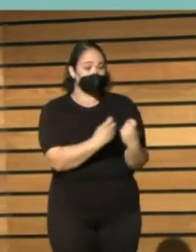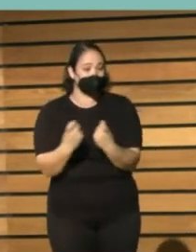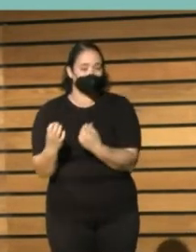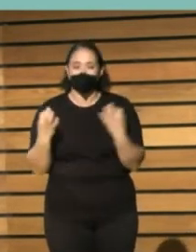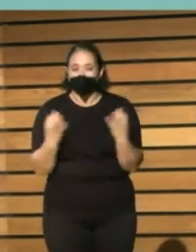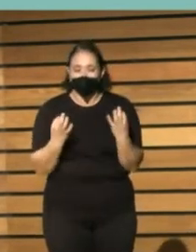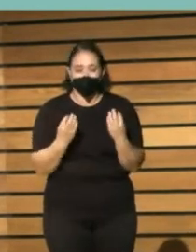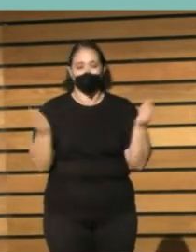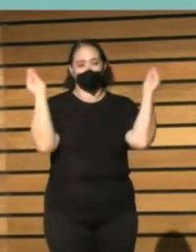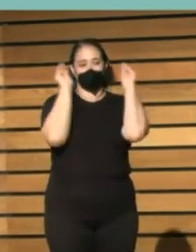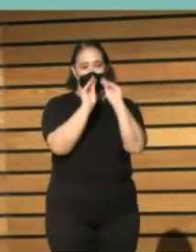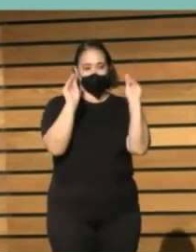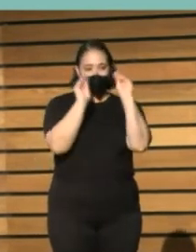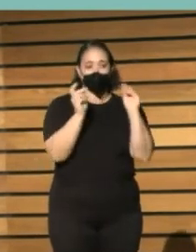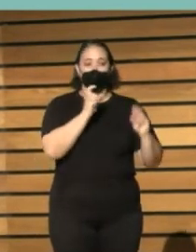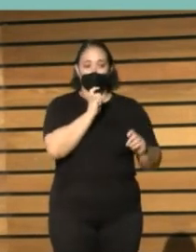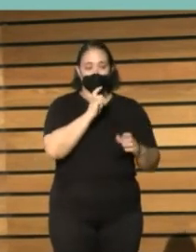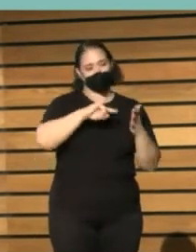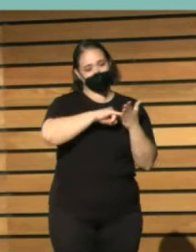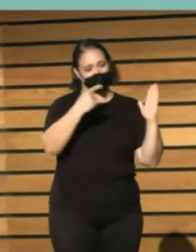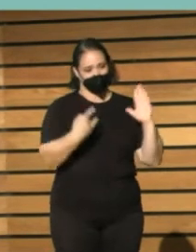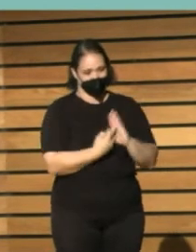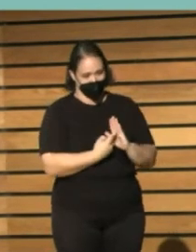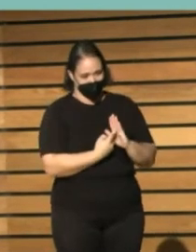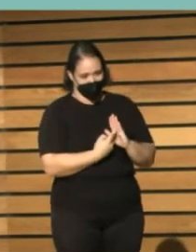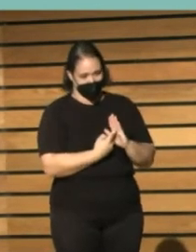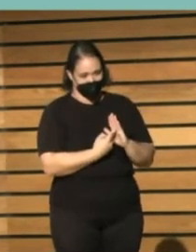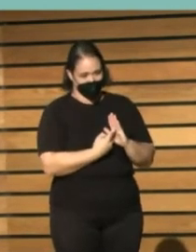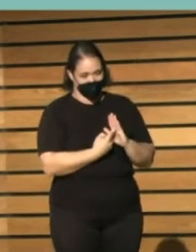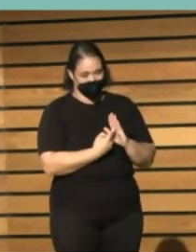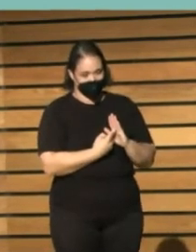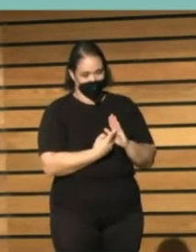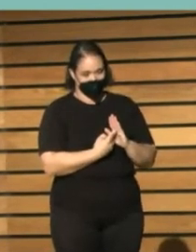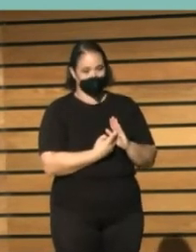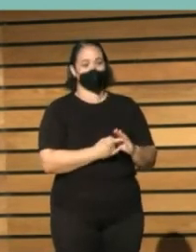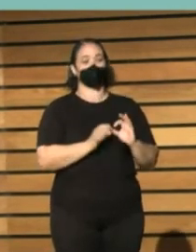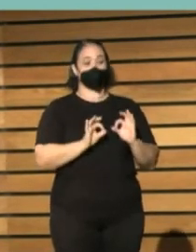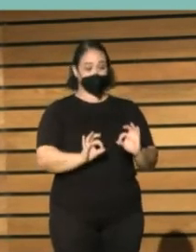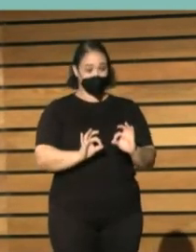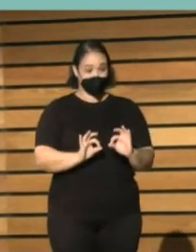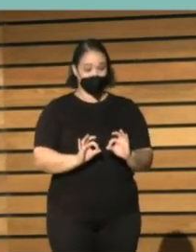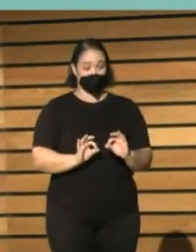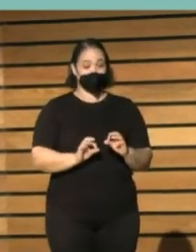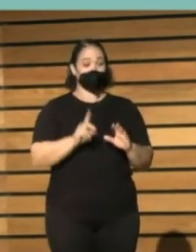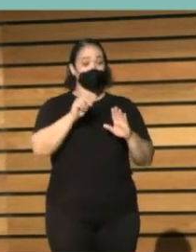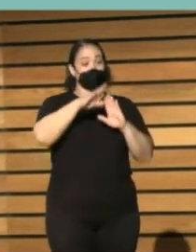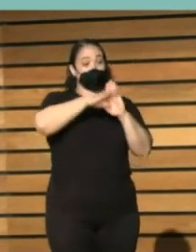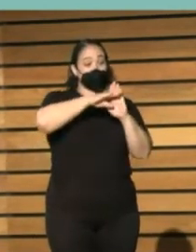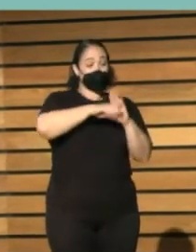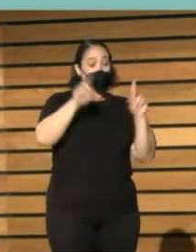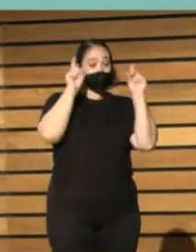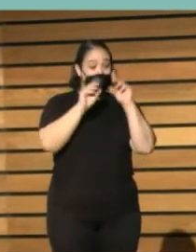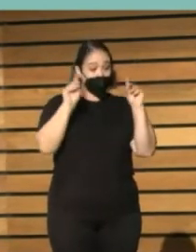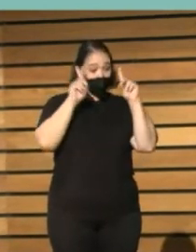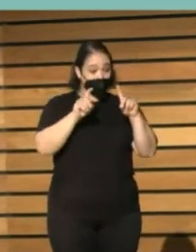formación técnica que no existe en el panorama educativo